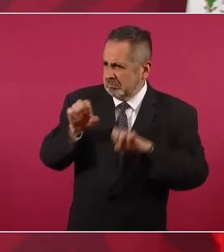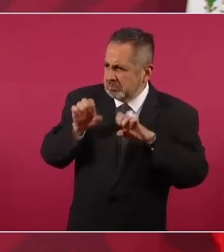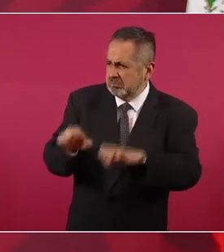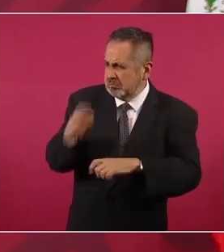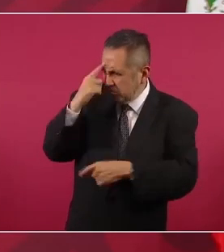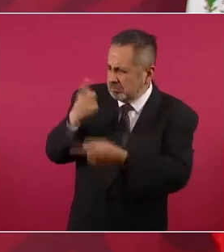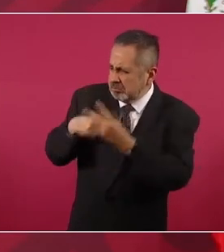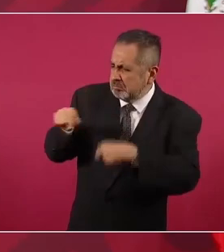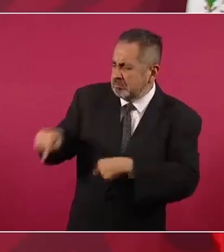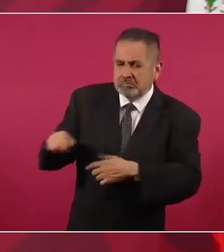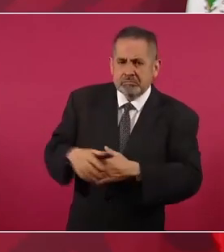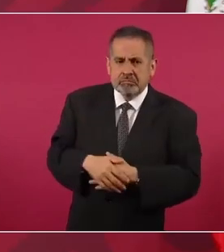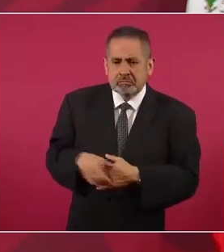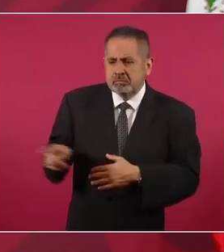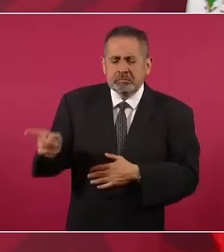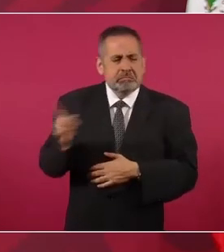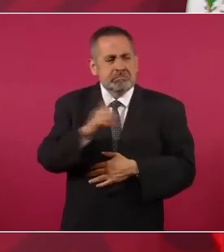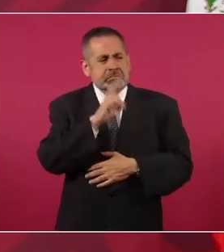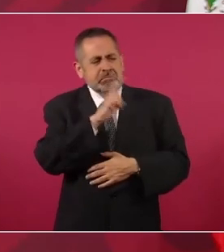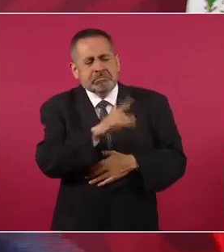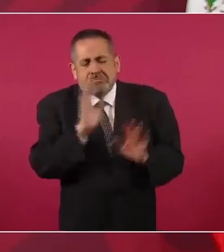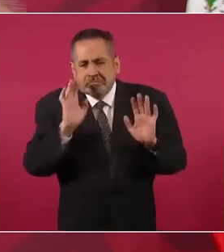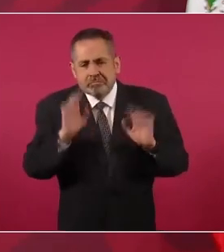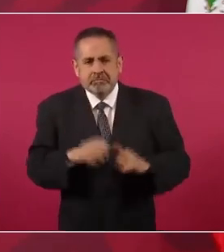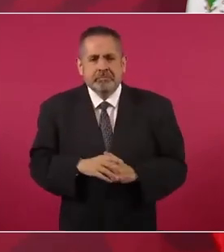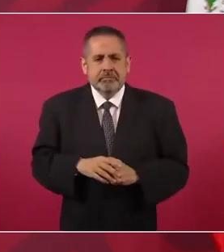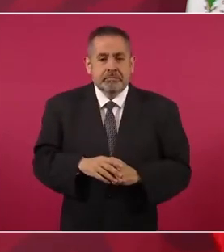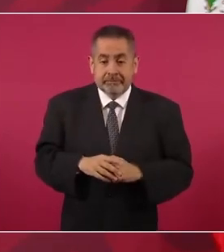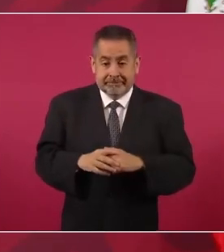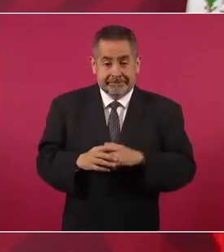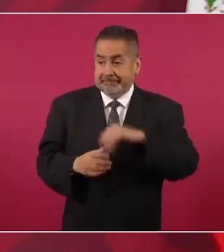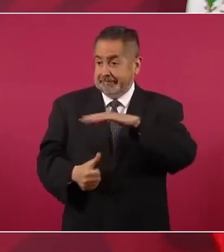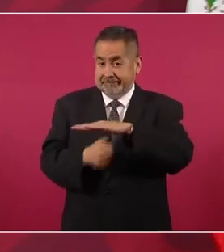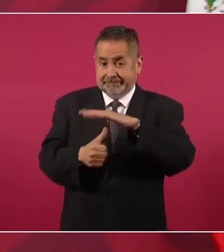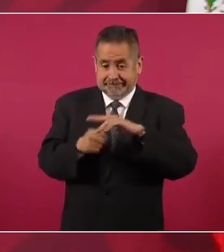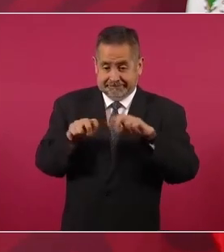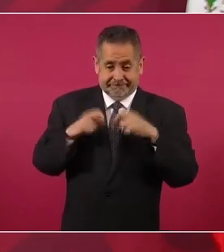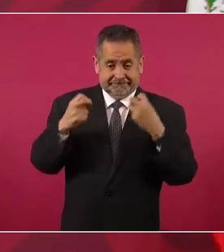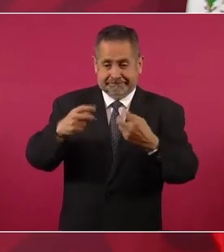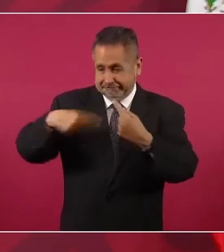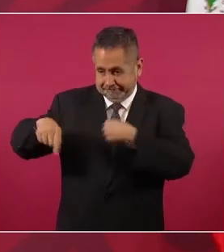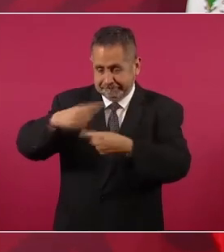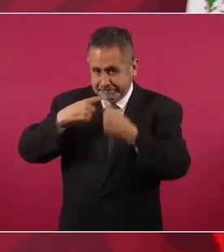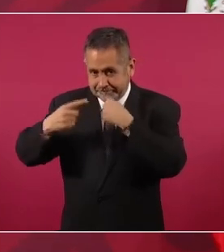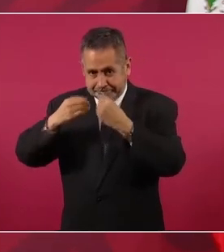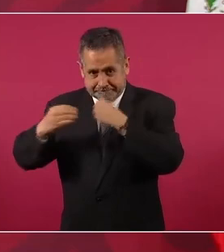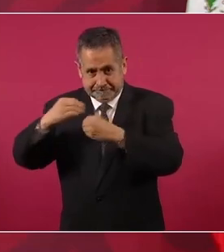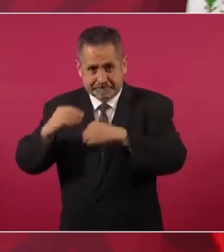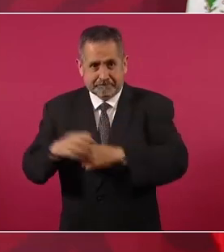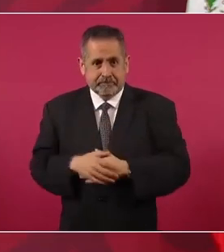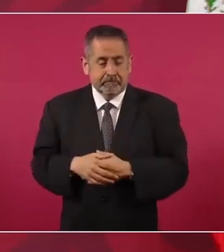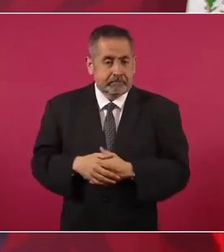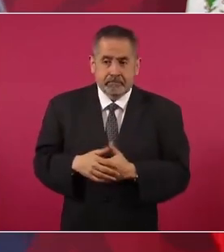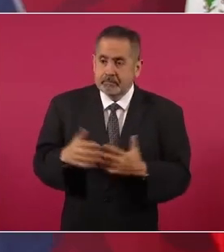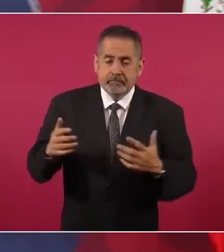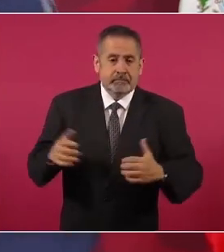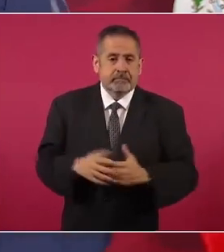Y ya no sé qué le contestó Silvio y en la mesa dice,